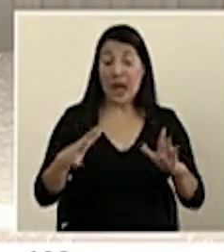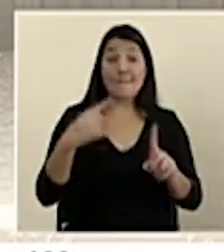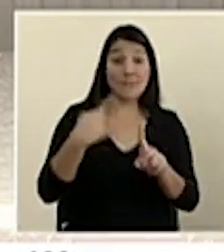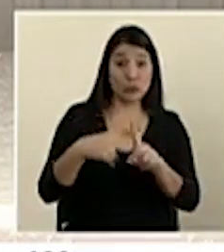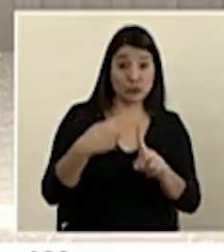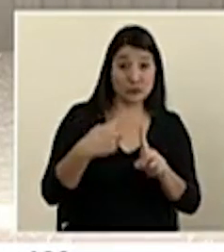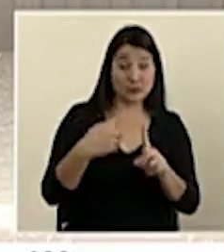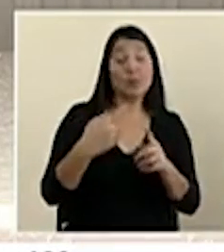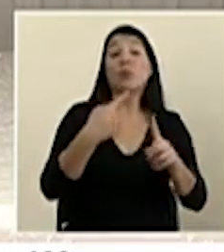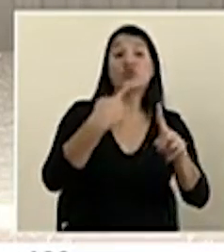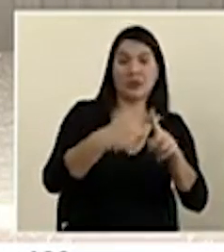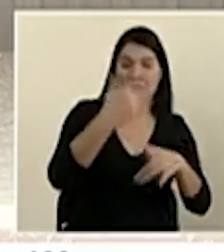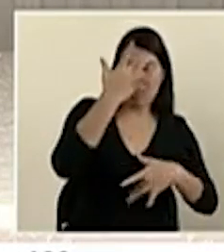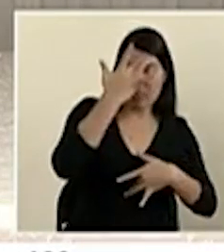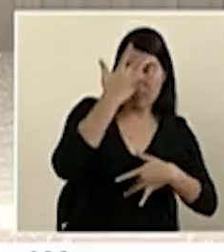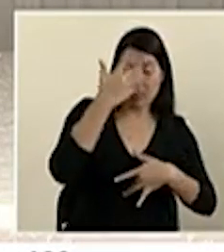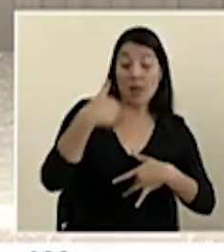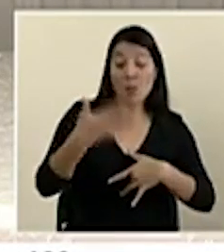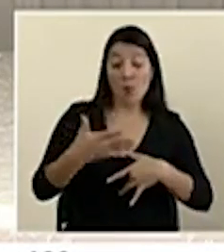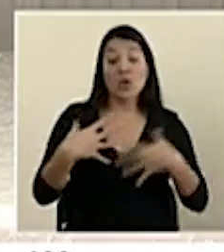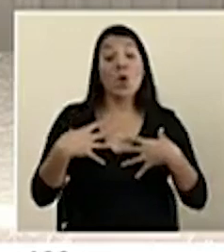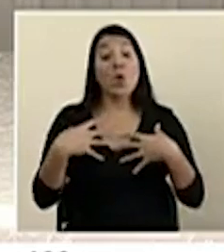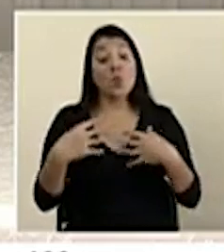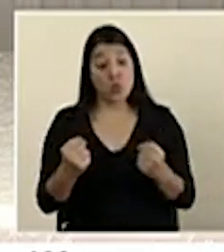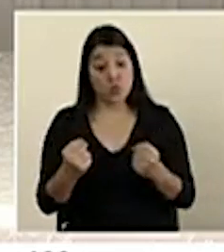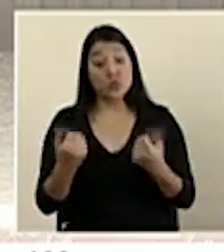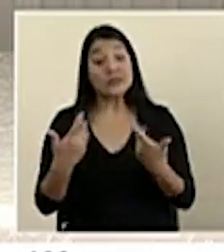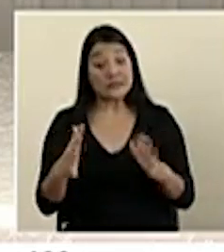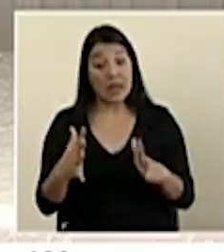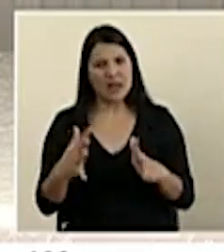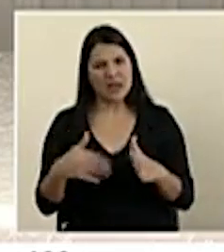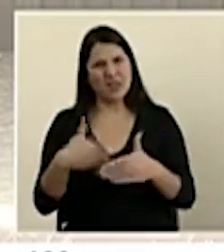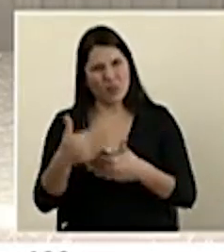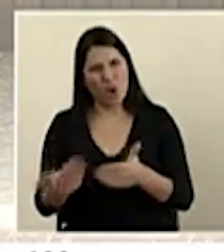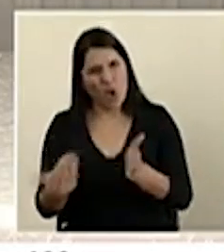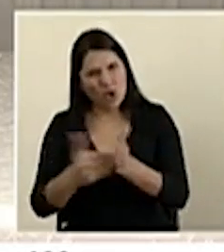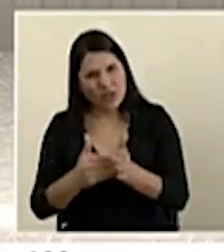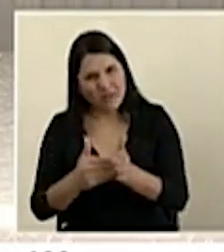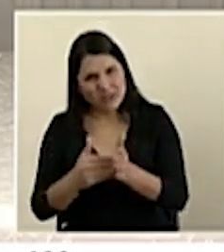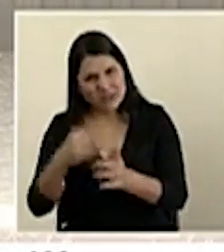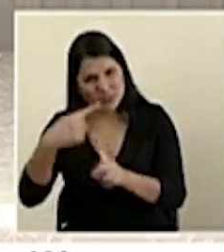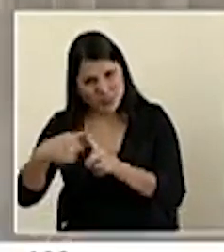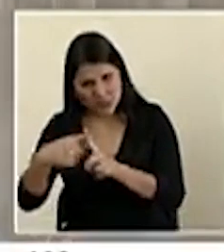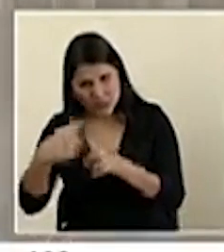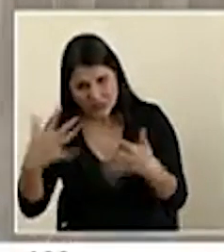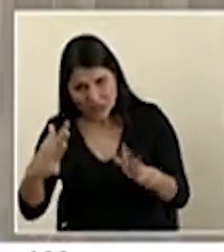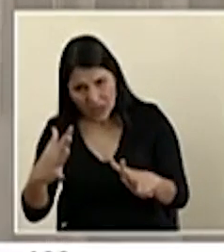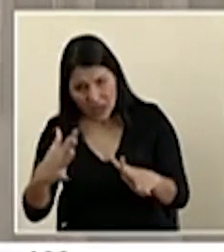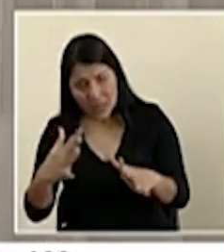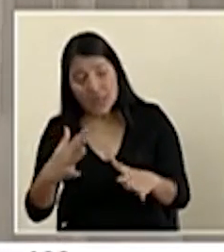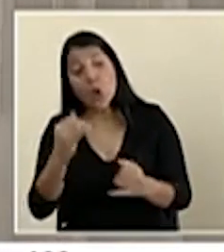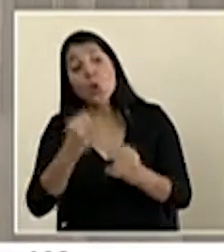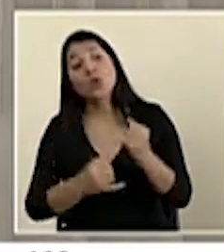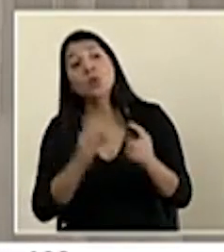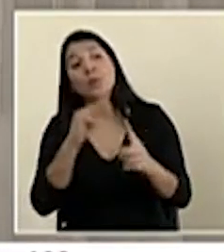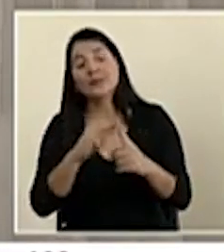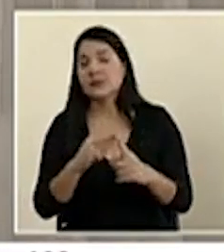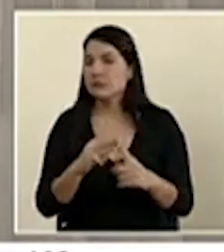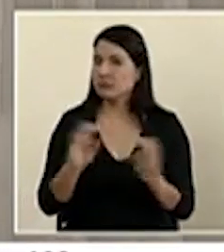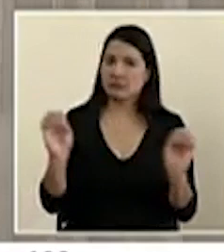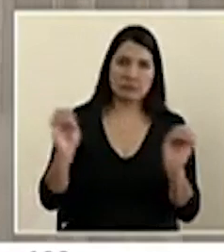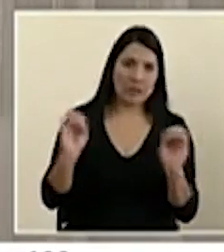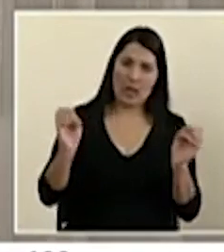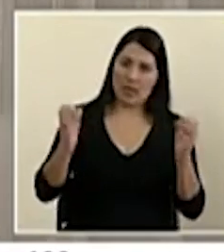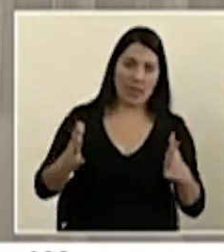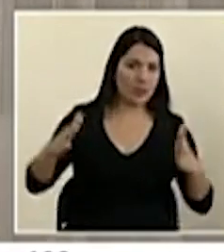-19 y que contraiga de nuevo el virus en nuestro país? Y por favor, su mensaje final. De hecho, que no ha habido ningún caso de una persona que